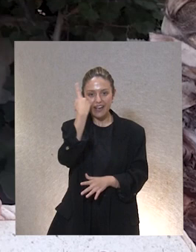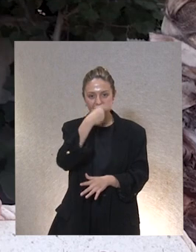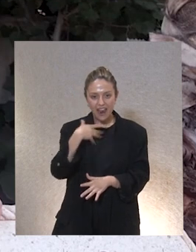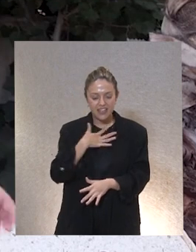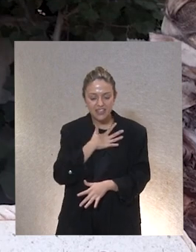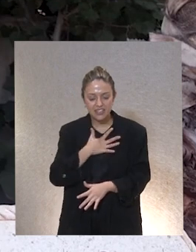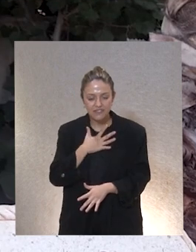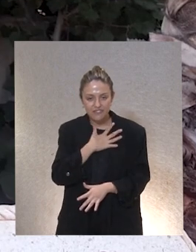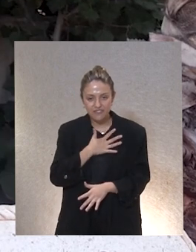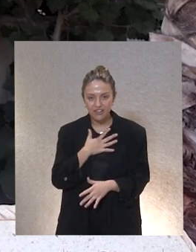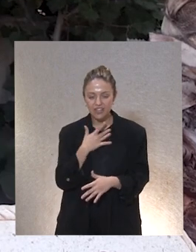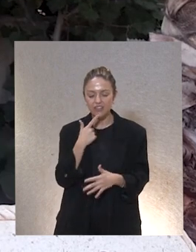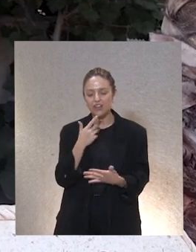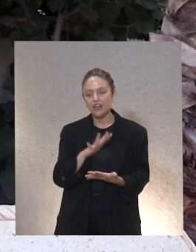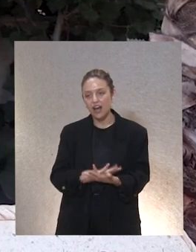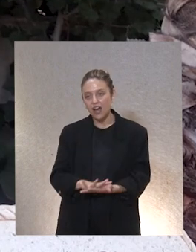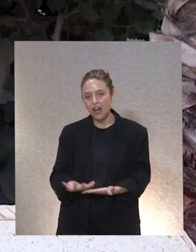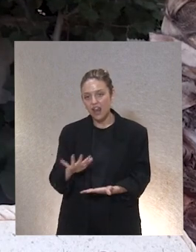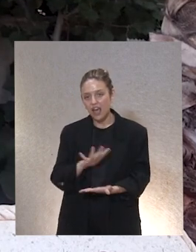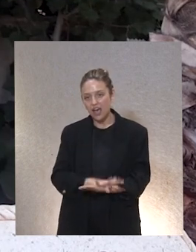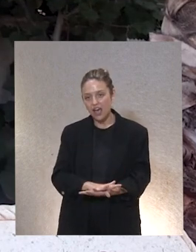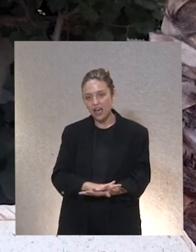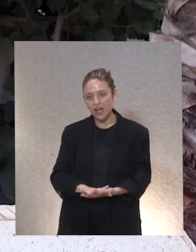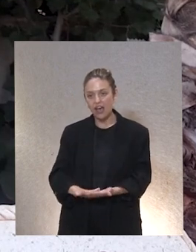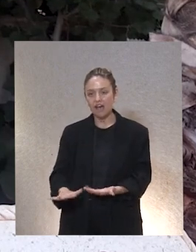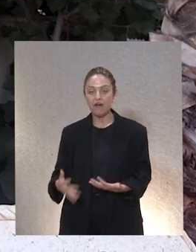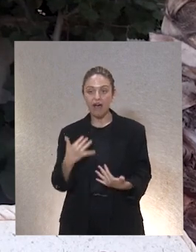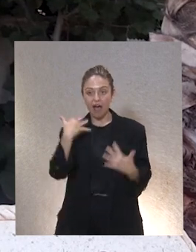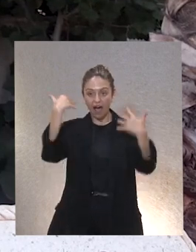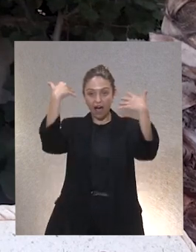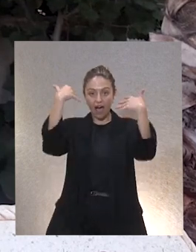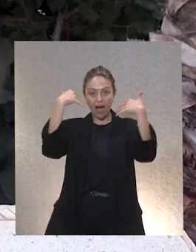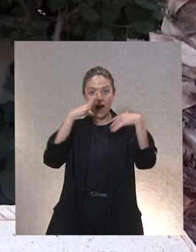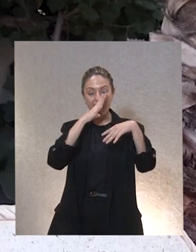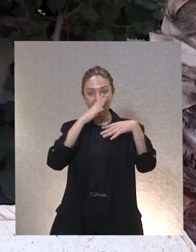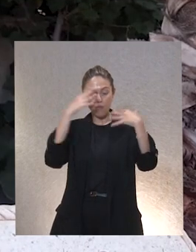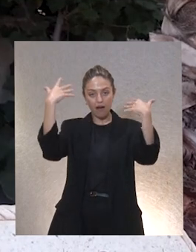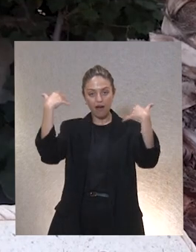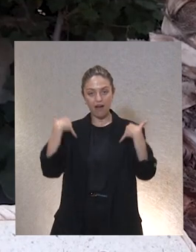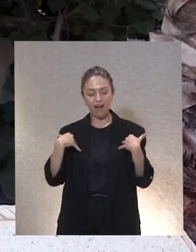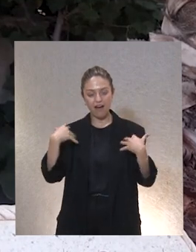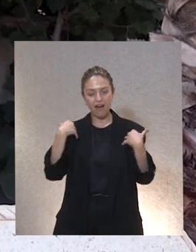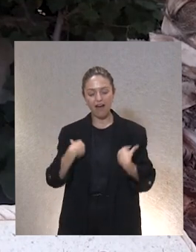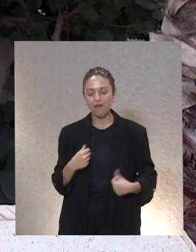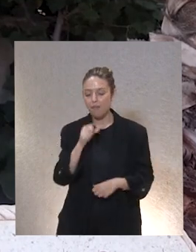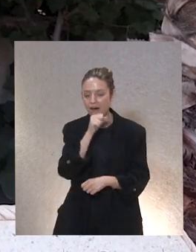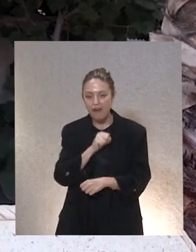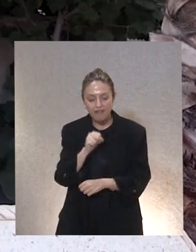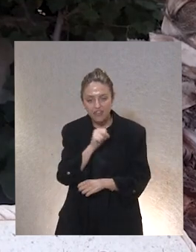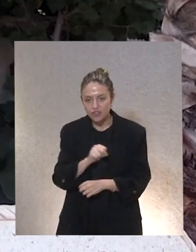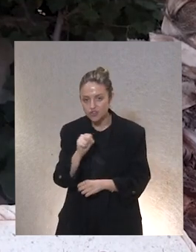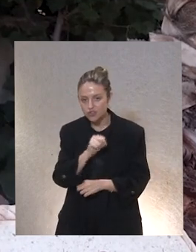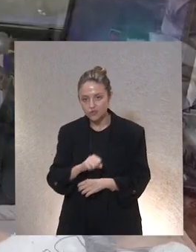satisfacción como se relajaba cuando la cuando el agua le caía o sea eso eso fue maravilloso de verdad fue